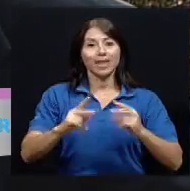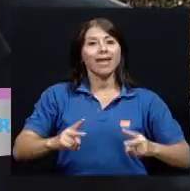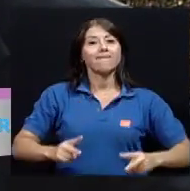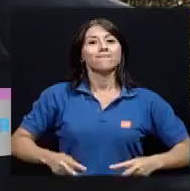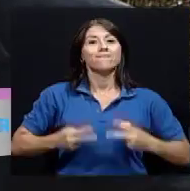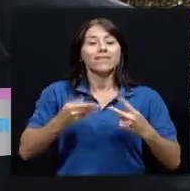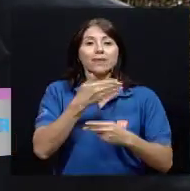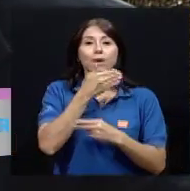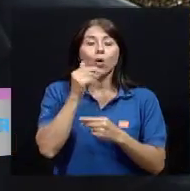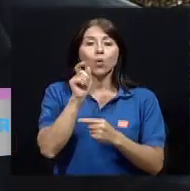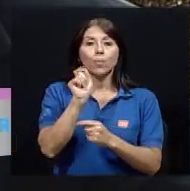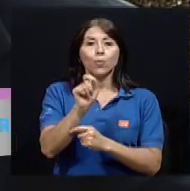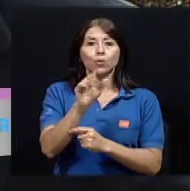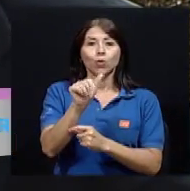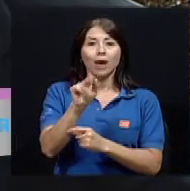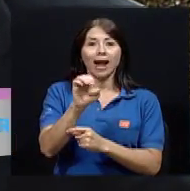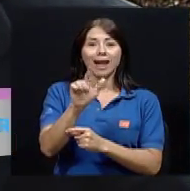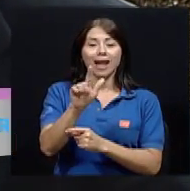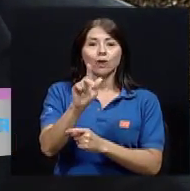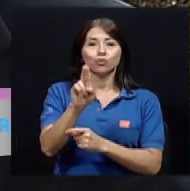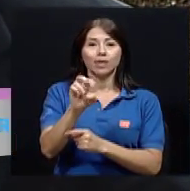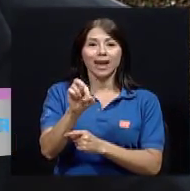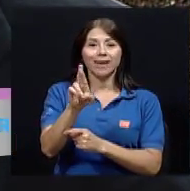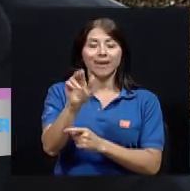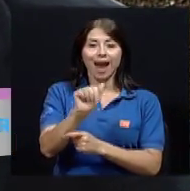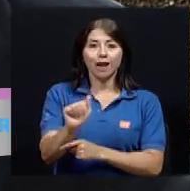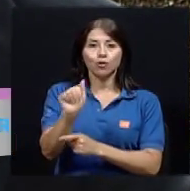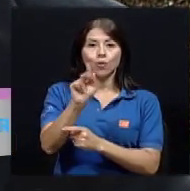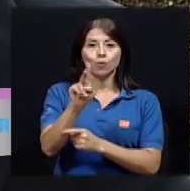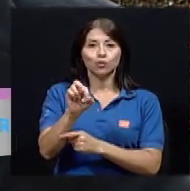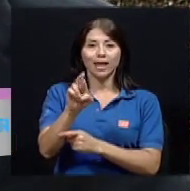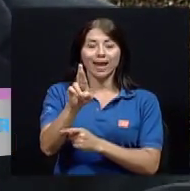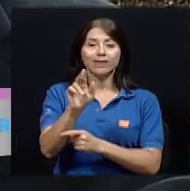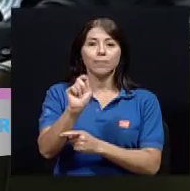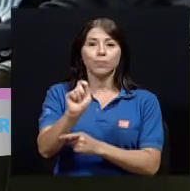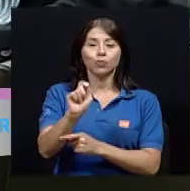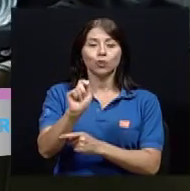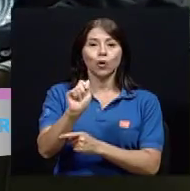vivirmejor.canalucr.ac.cr.